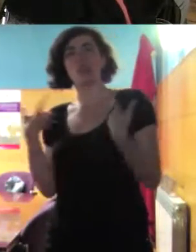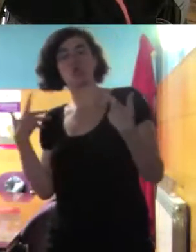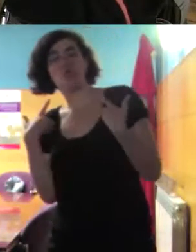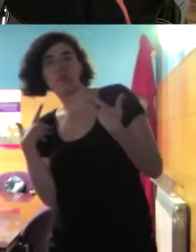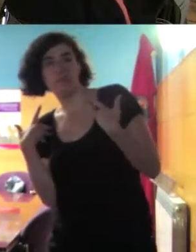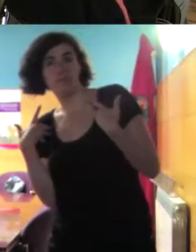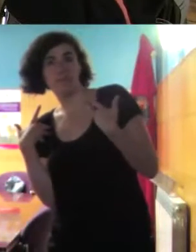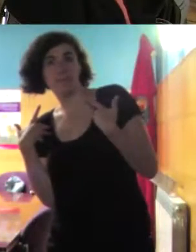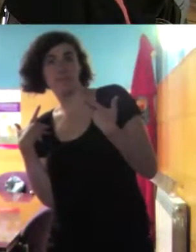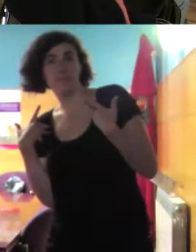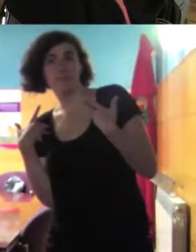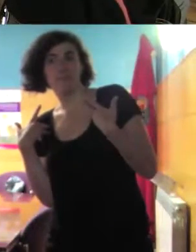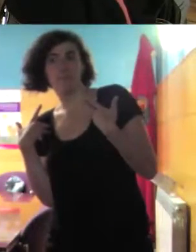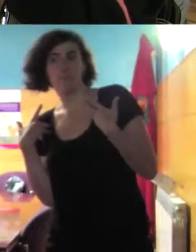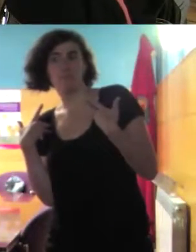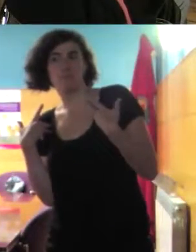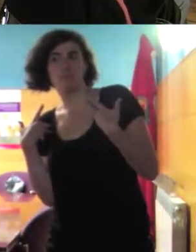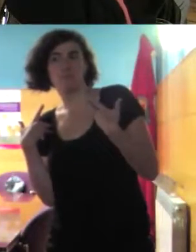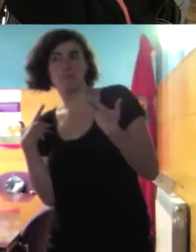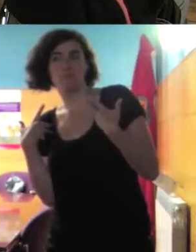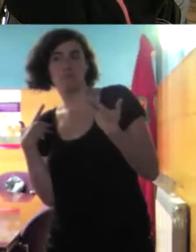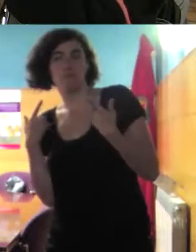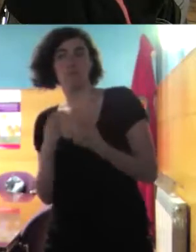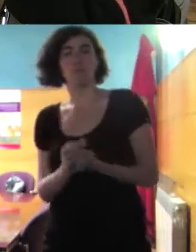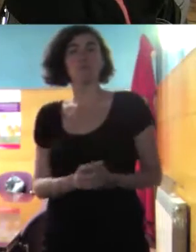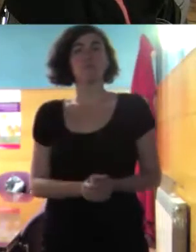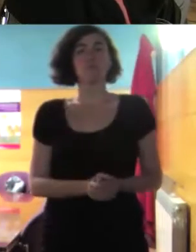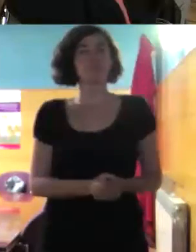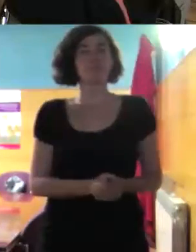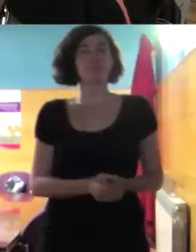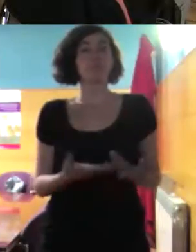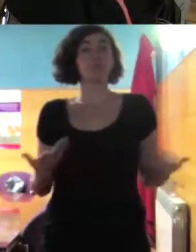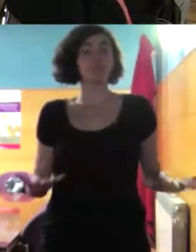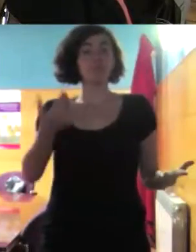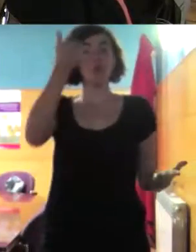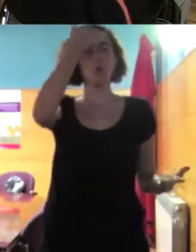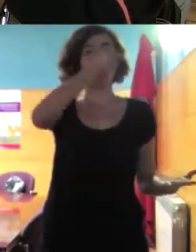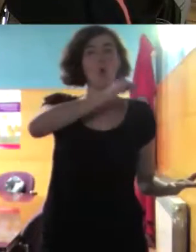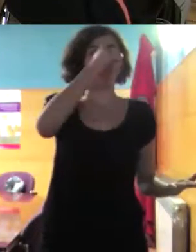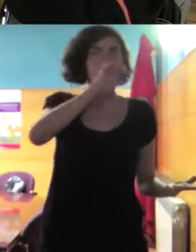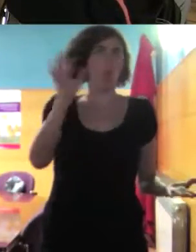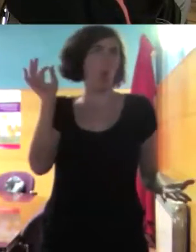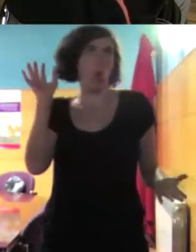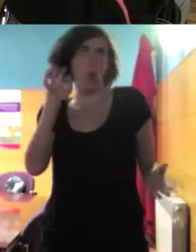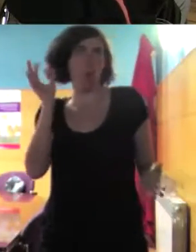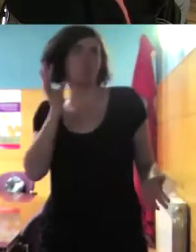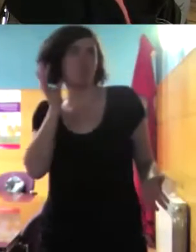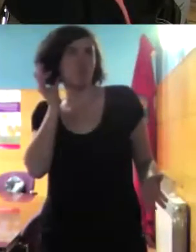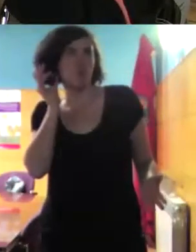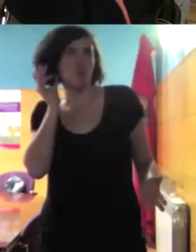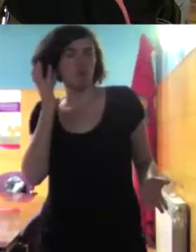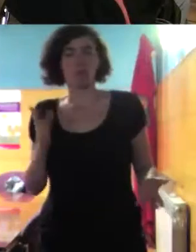bueno simplemente a modo de curiosidad ¿cuál es la reacción de los hombres ¿no? o mujeres de la sociedad